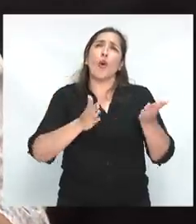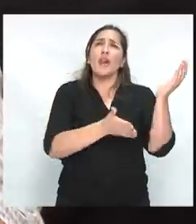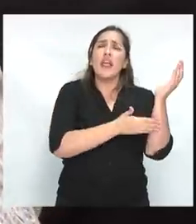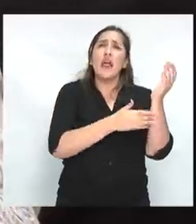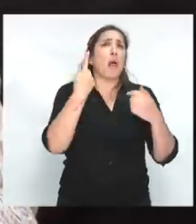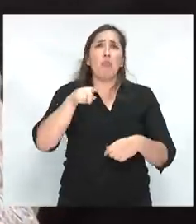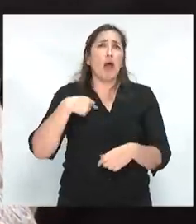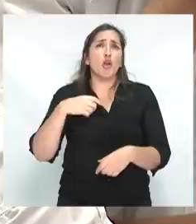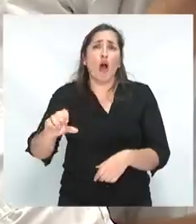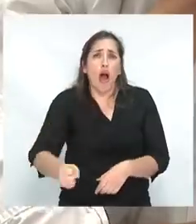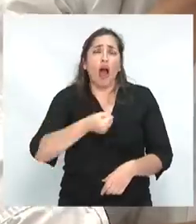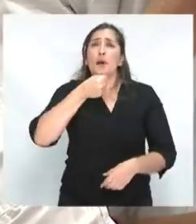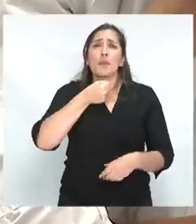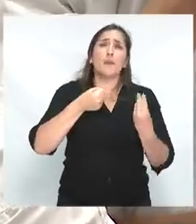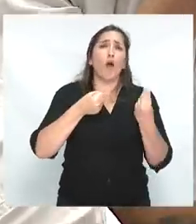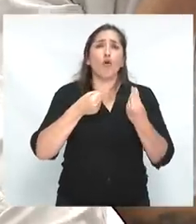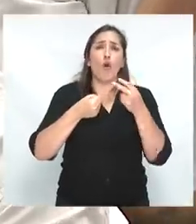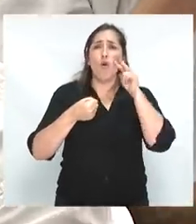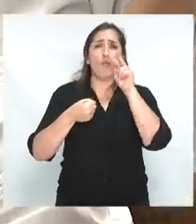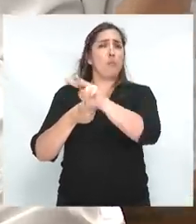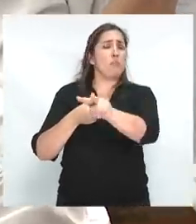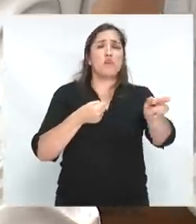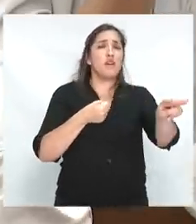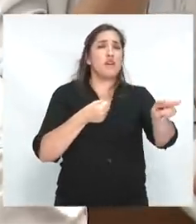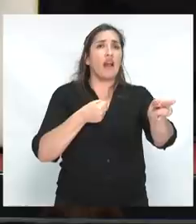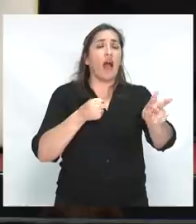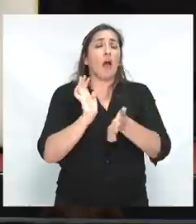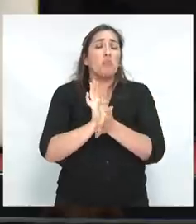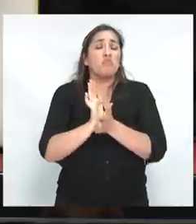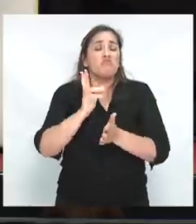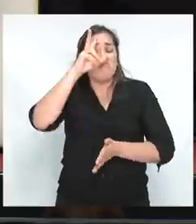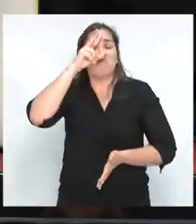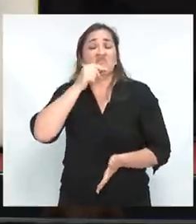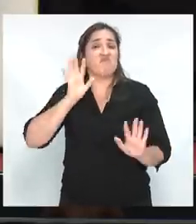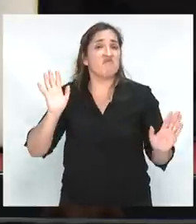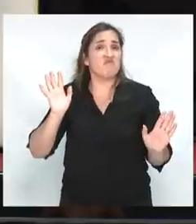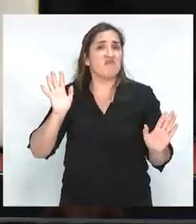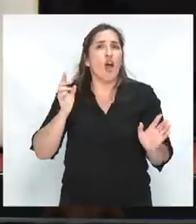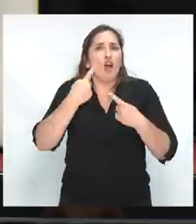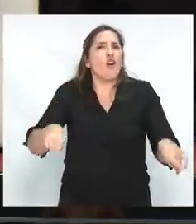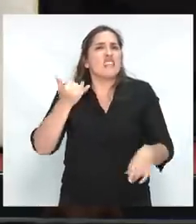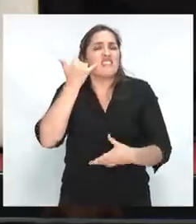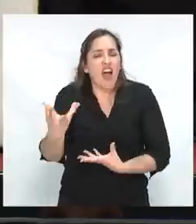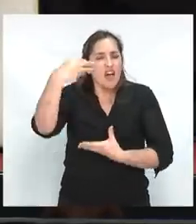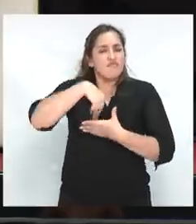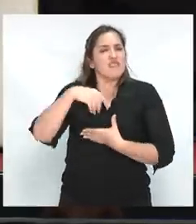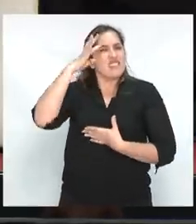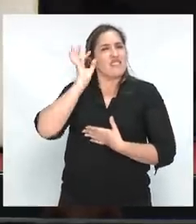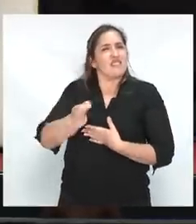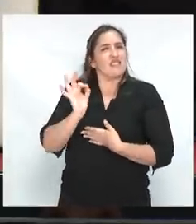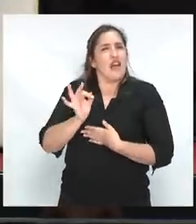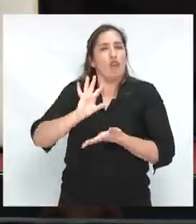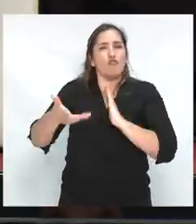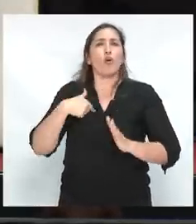preocuparme de cómo se agarra un micrófono y de cómo tengo que mirar al público. Pues eso es el sentido común. Esos saberes, esa forma de ubicarse en el